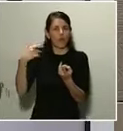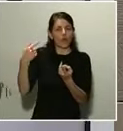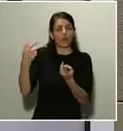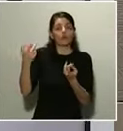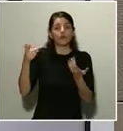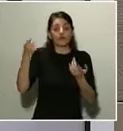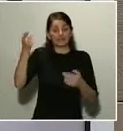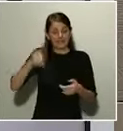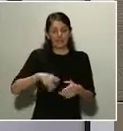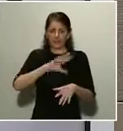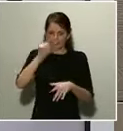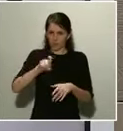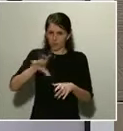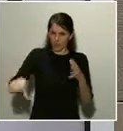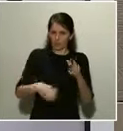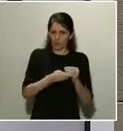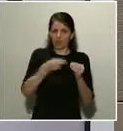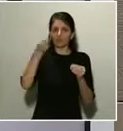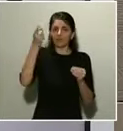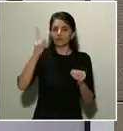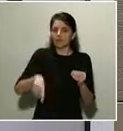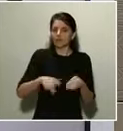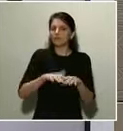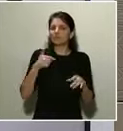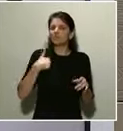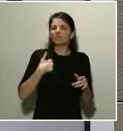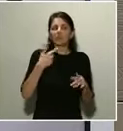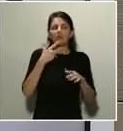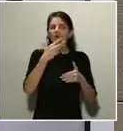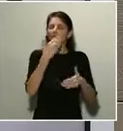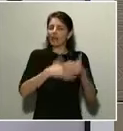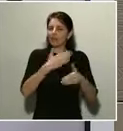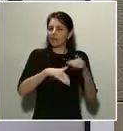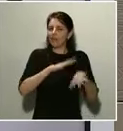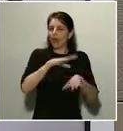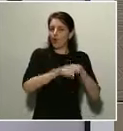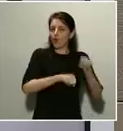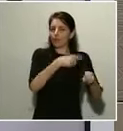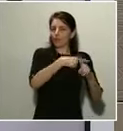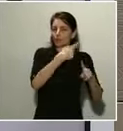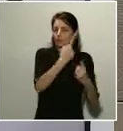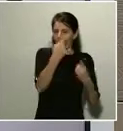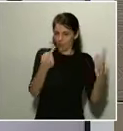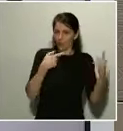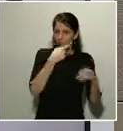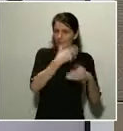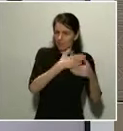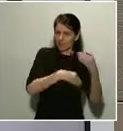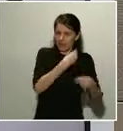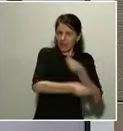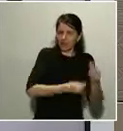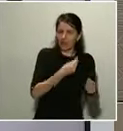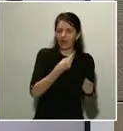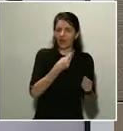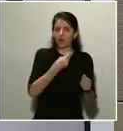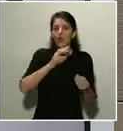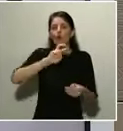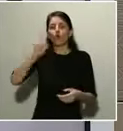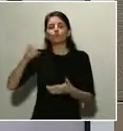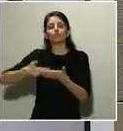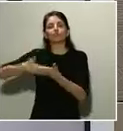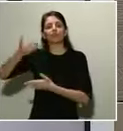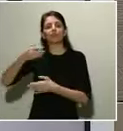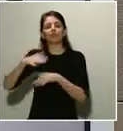limitar por cliente la venta de ciertos productos? Otros medios han llegado a plantear la palabra racionamiento como consecuencia de la